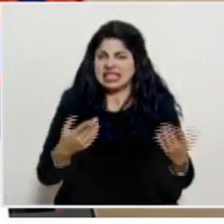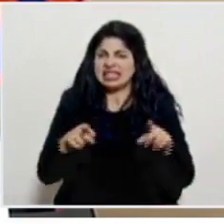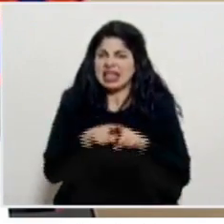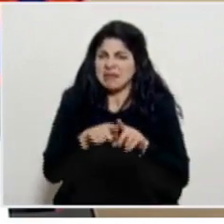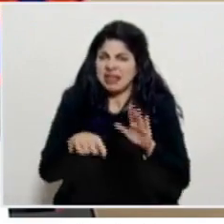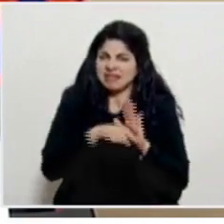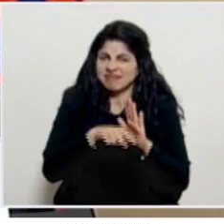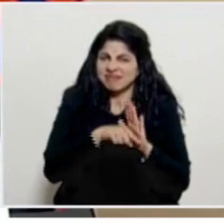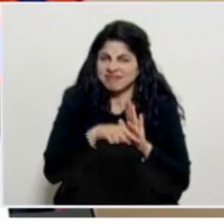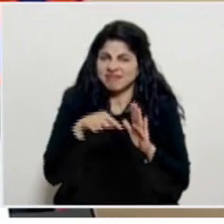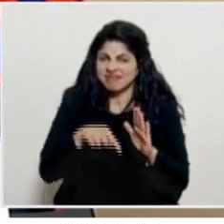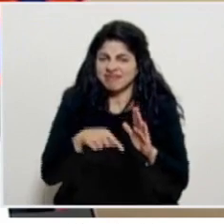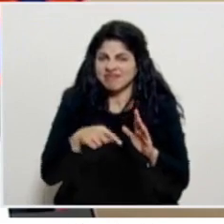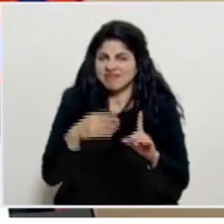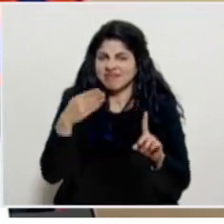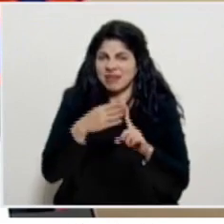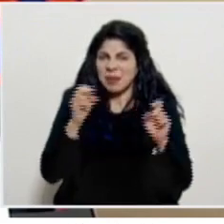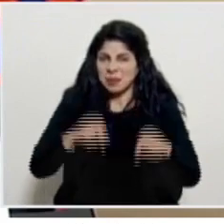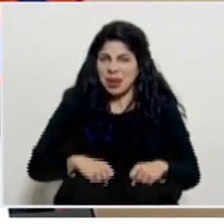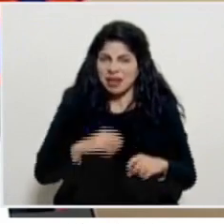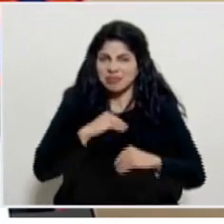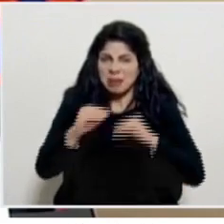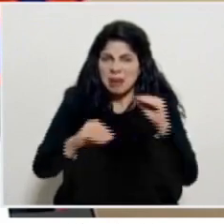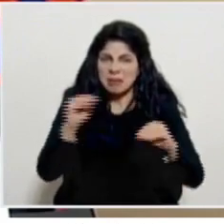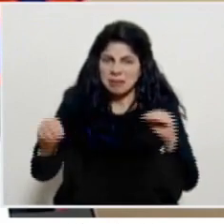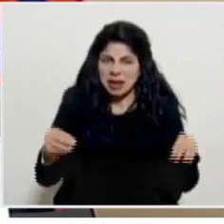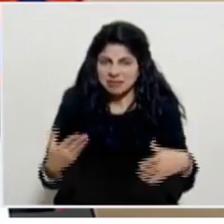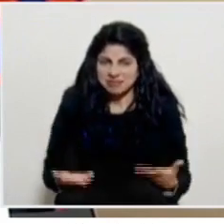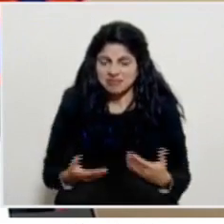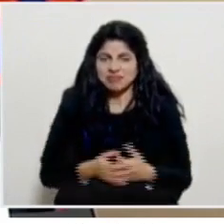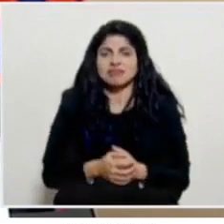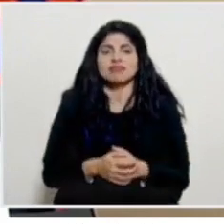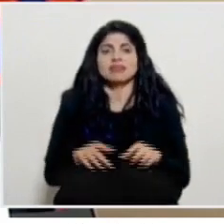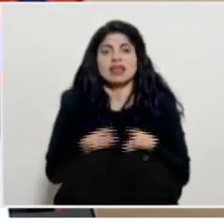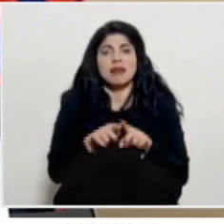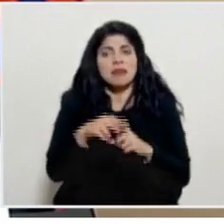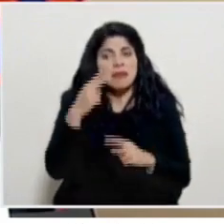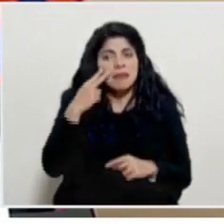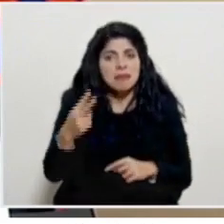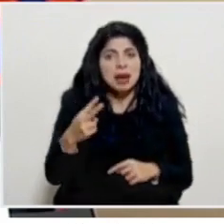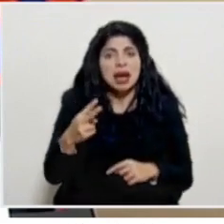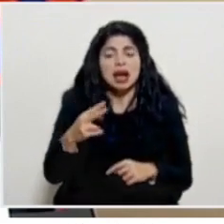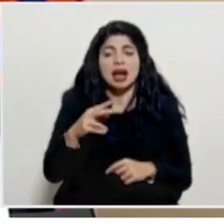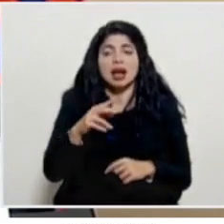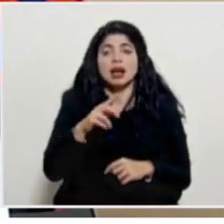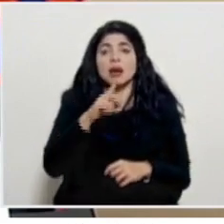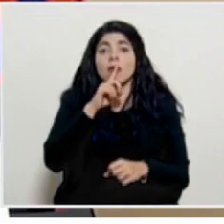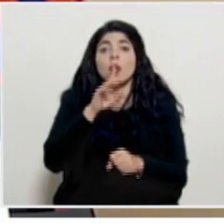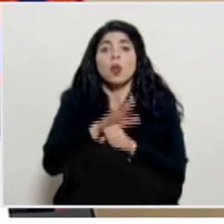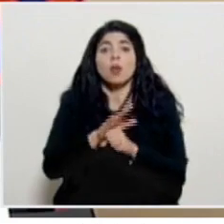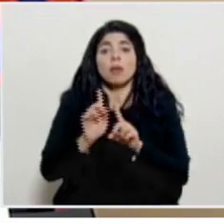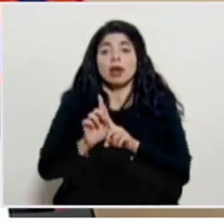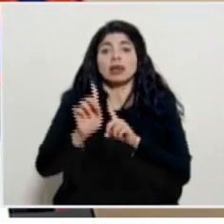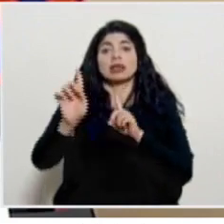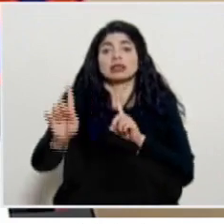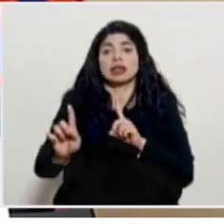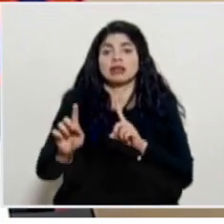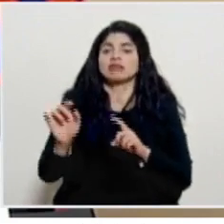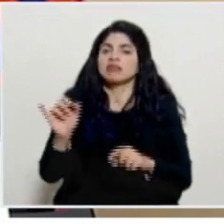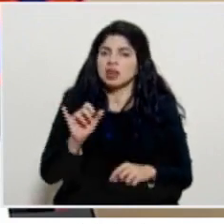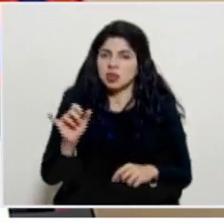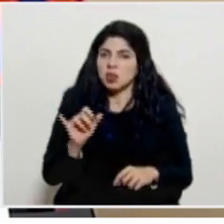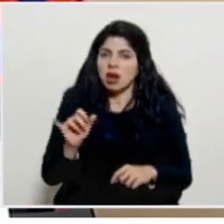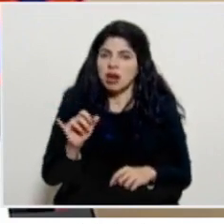negativa en la transmisión si se observan los mismos parámetros en términos de cumplimiento de distanciamiento esto solamente